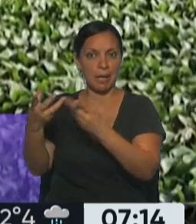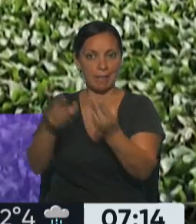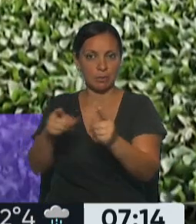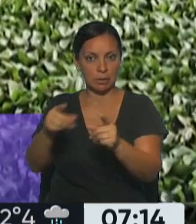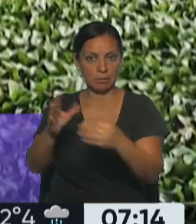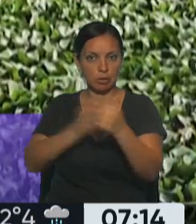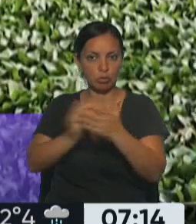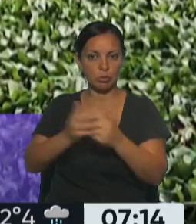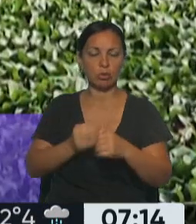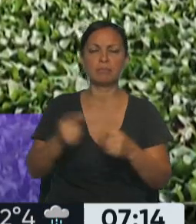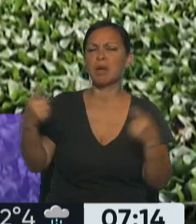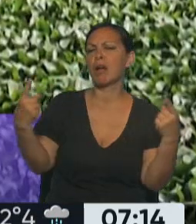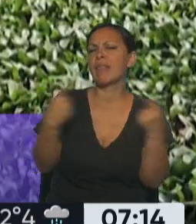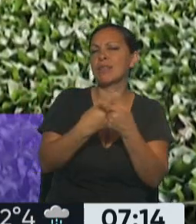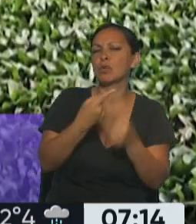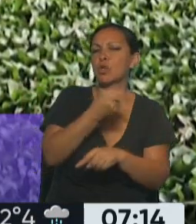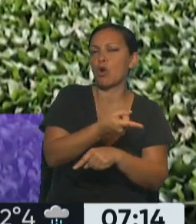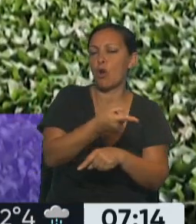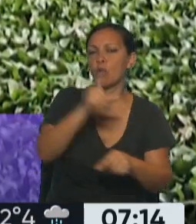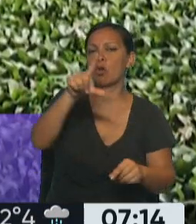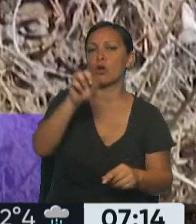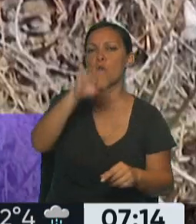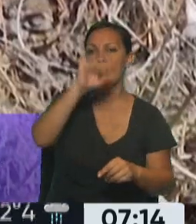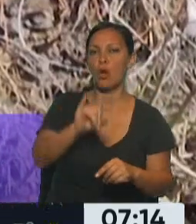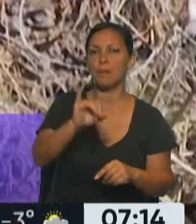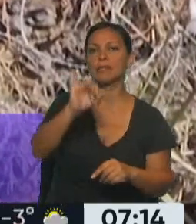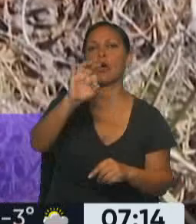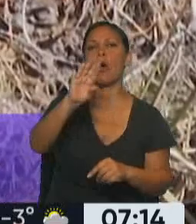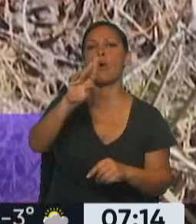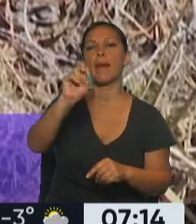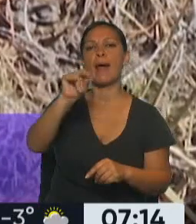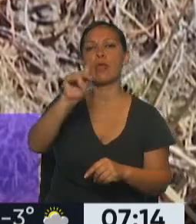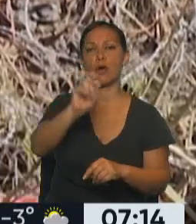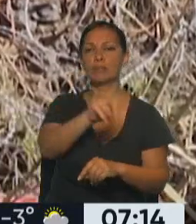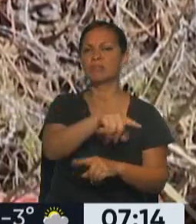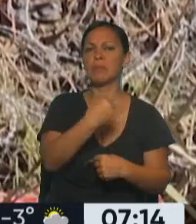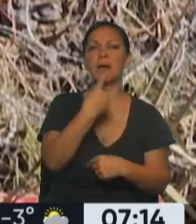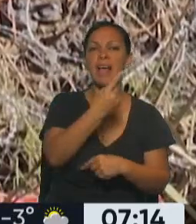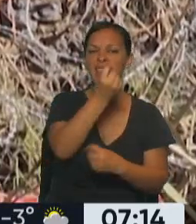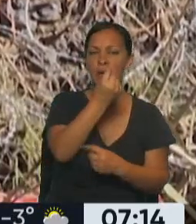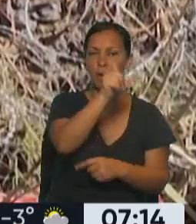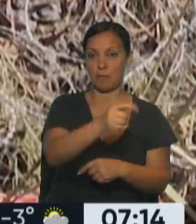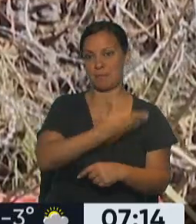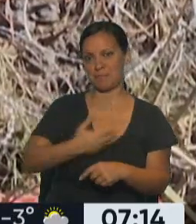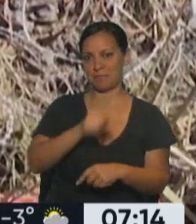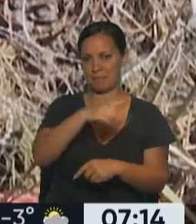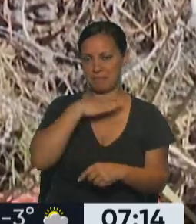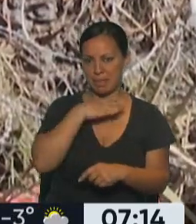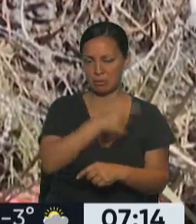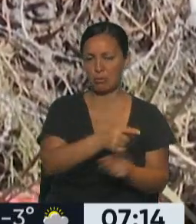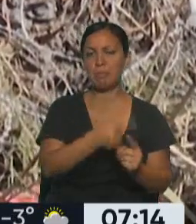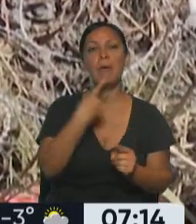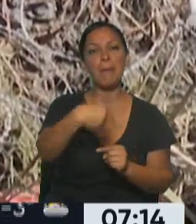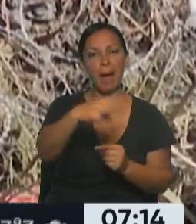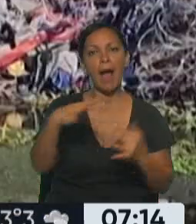con Andrés Manuel López Obrador? Hay dos enfoques diferentes. López Obrador dijo que se iba a comprometer justamente con Estados